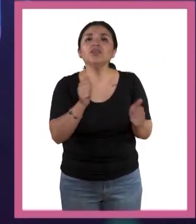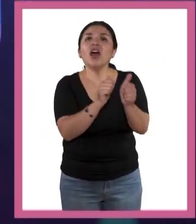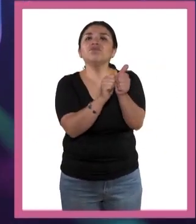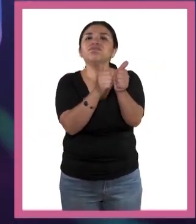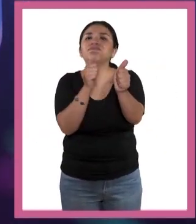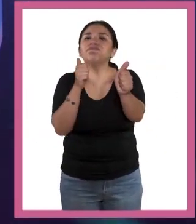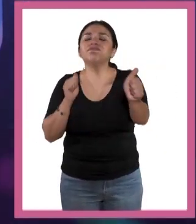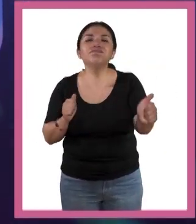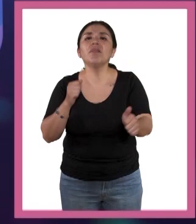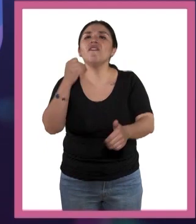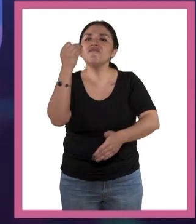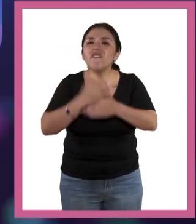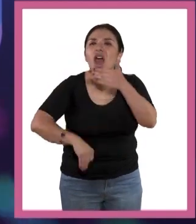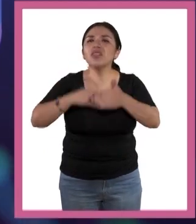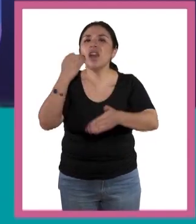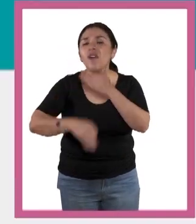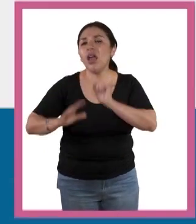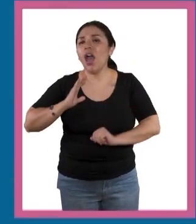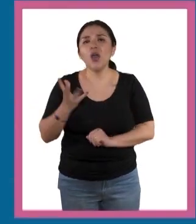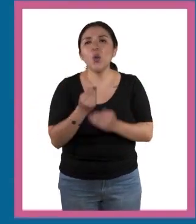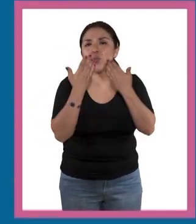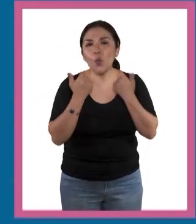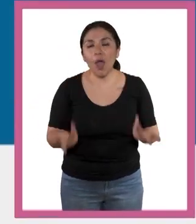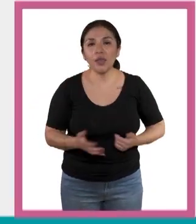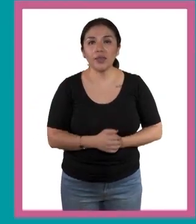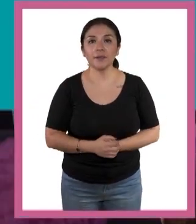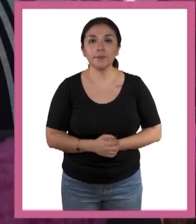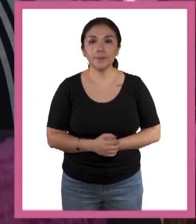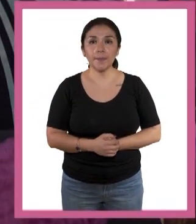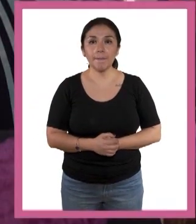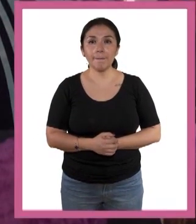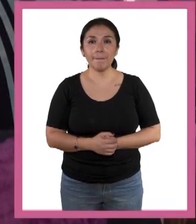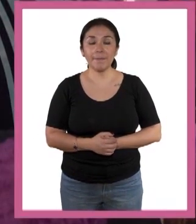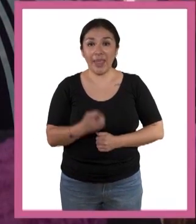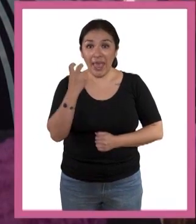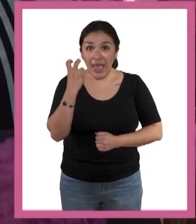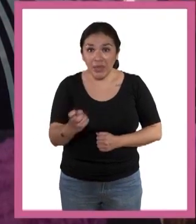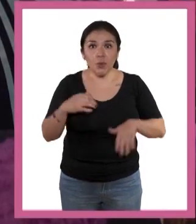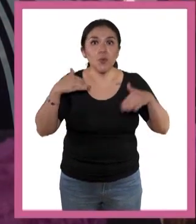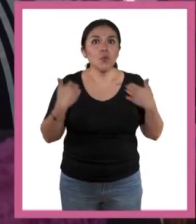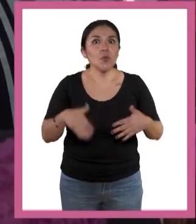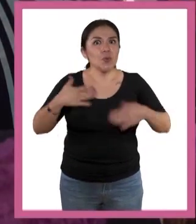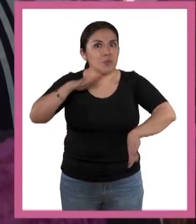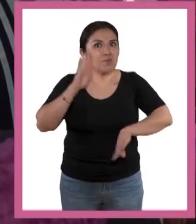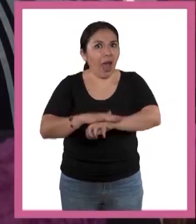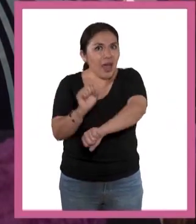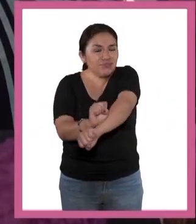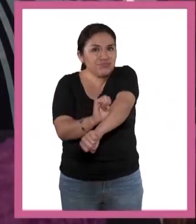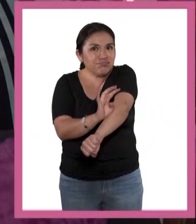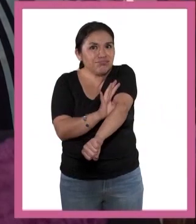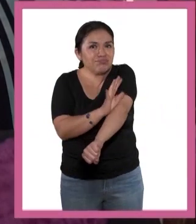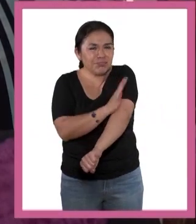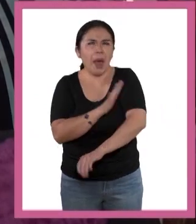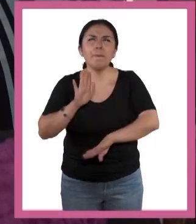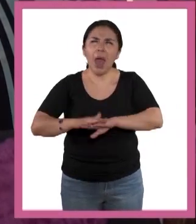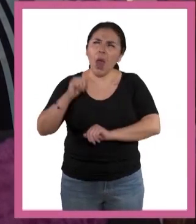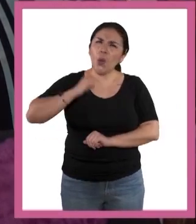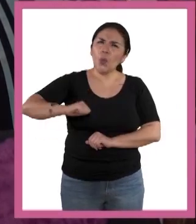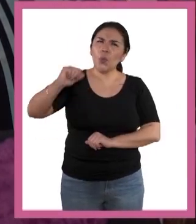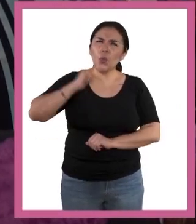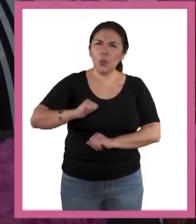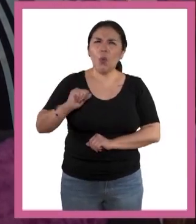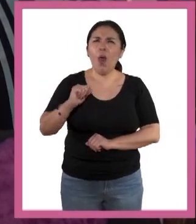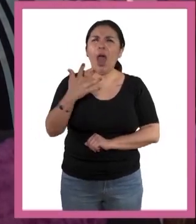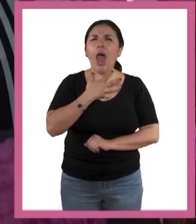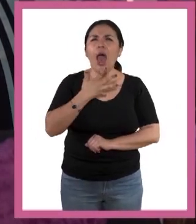rezagados en muchas tareas tecnológicas actualmente. Esto se pone peliagudo. Desde hace mucho tiempo